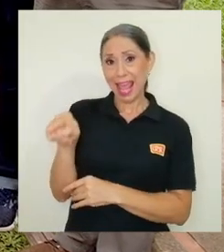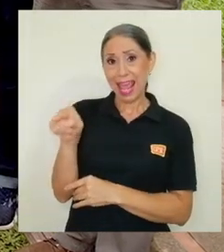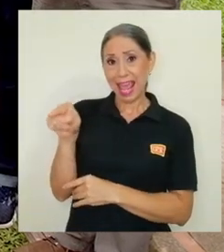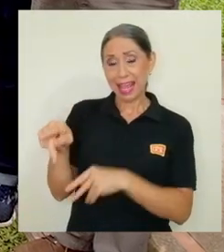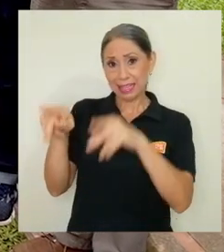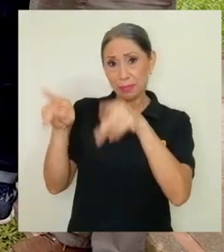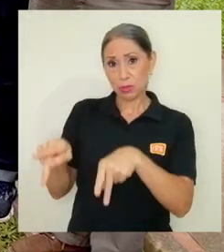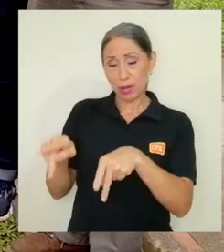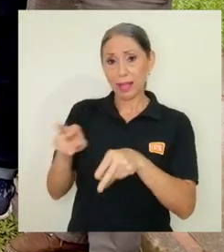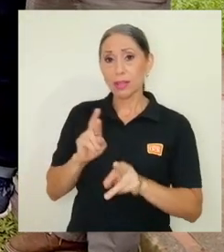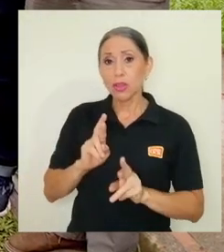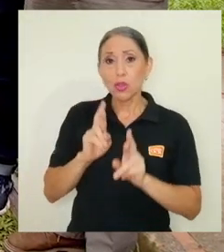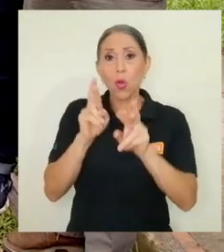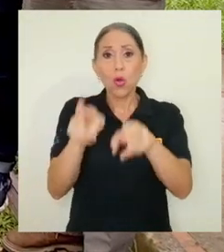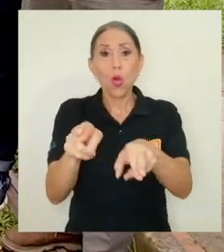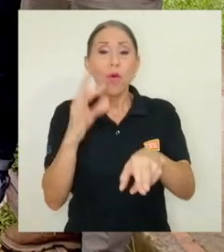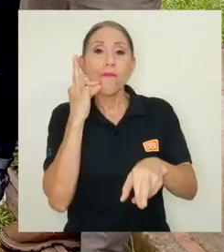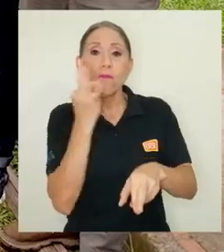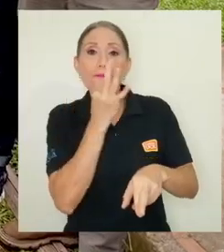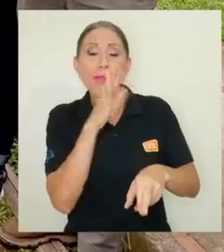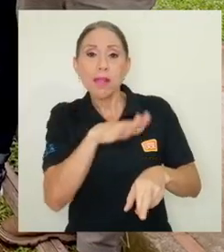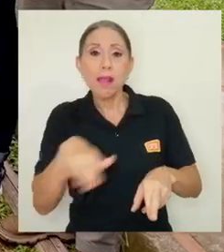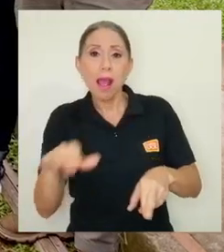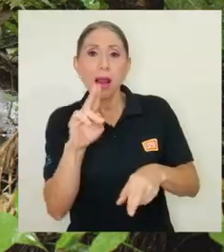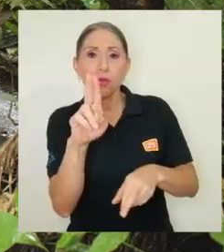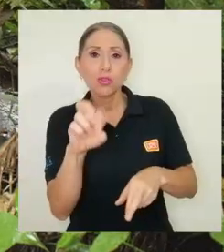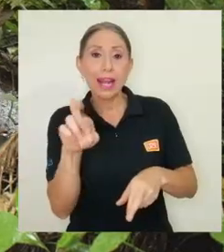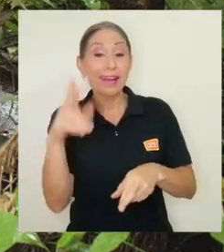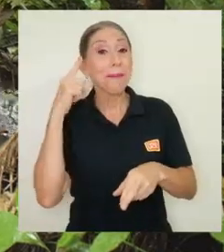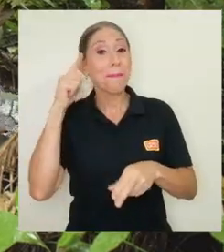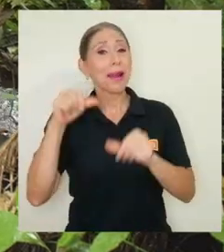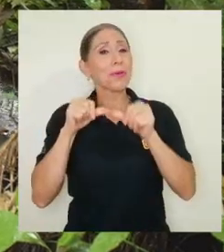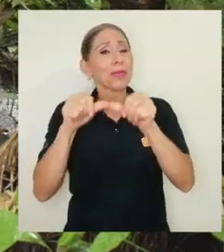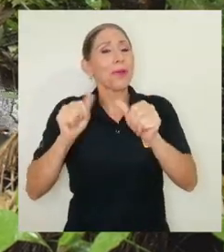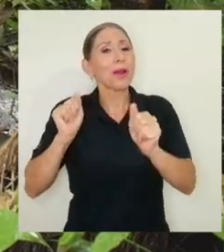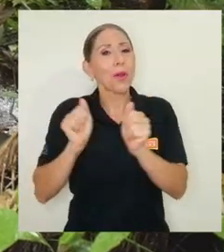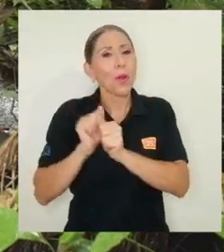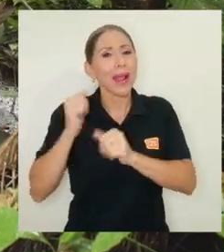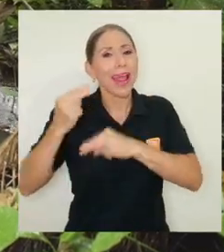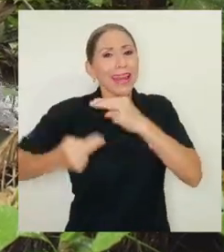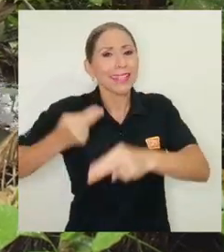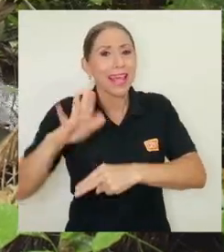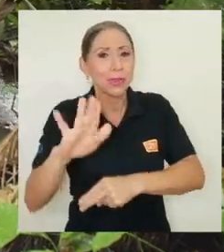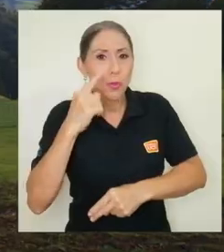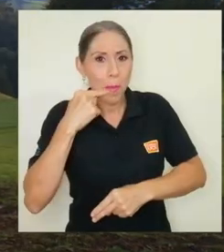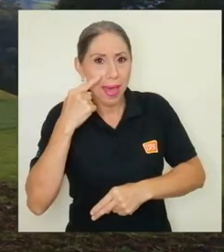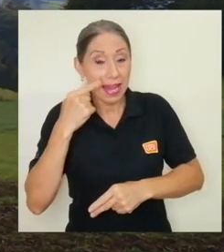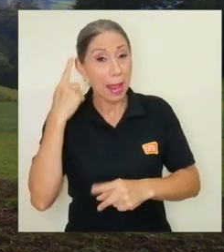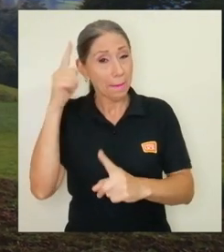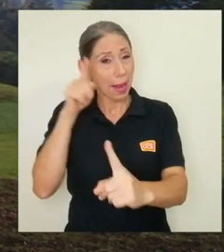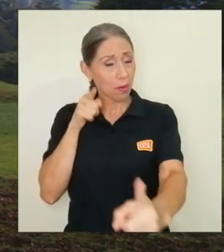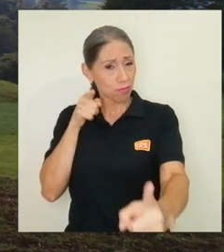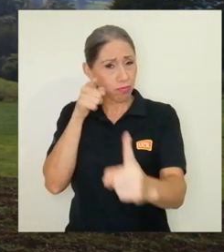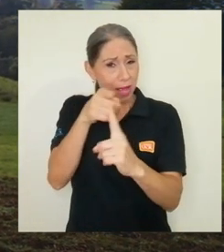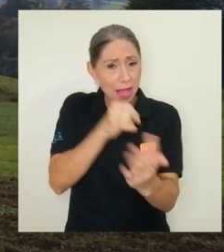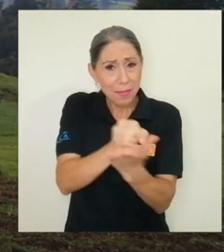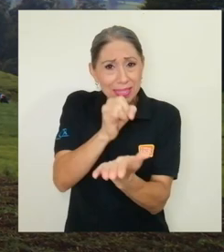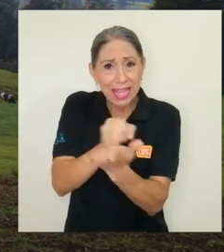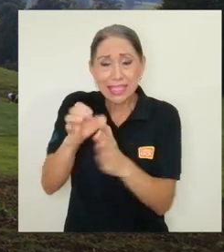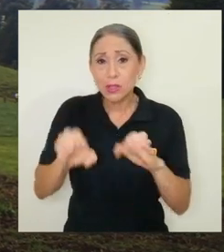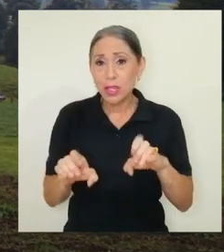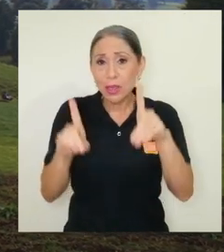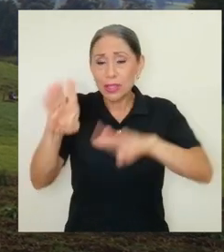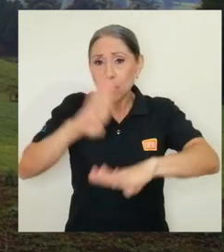donó este terreno a la ucr con el propósito de preservar el legado de su padre y destinar los fines investigativos de educación